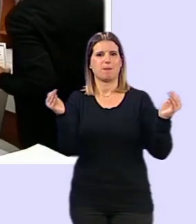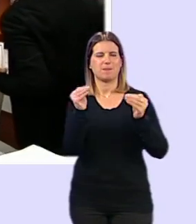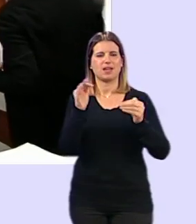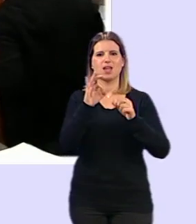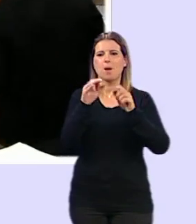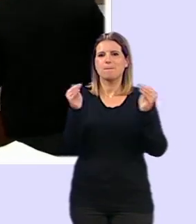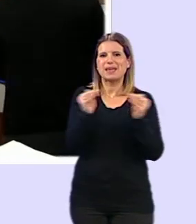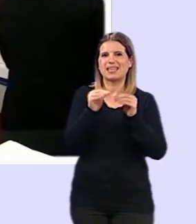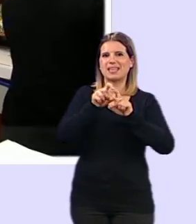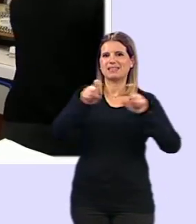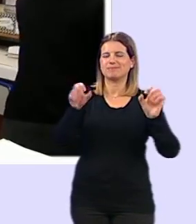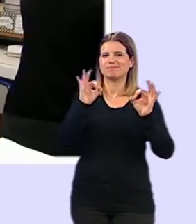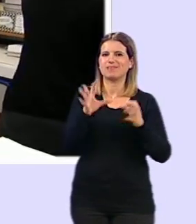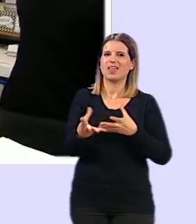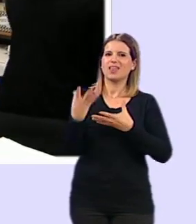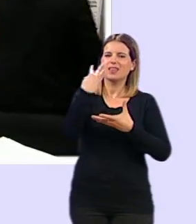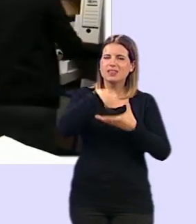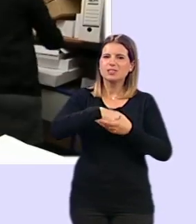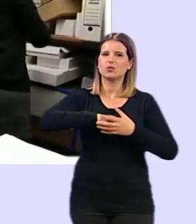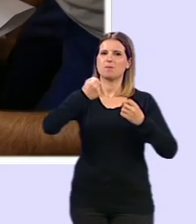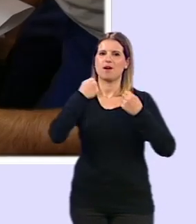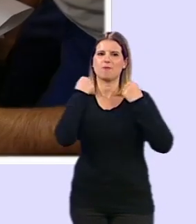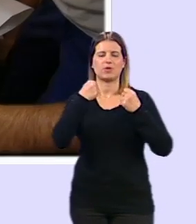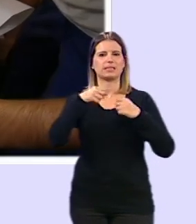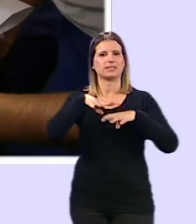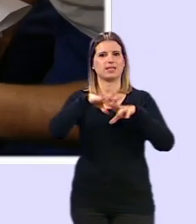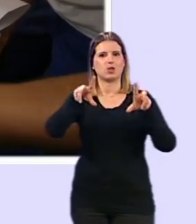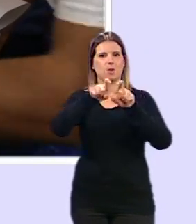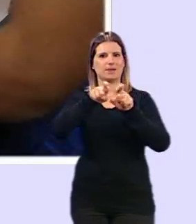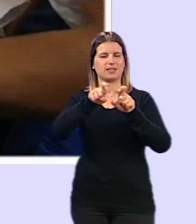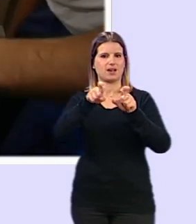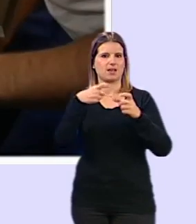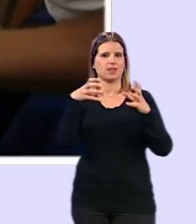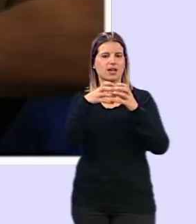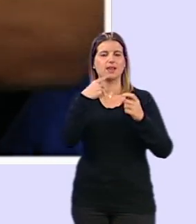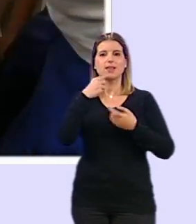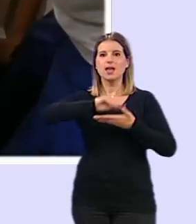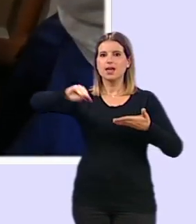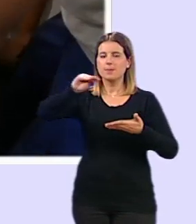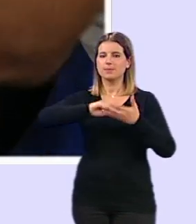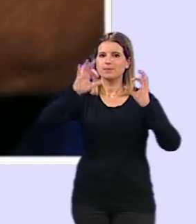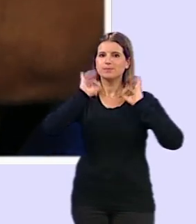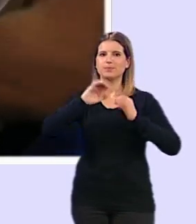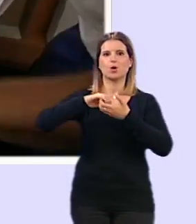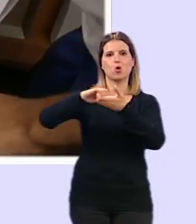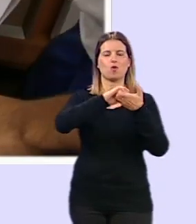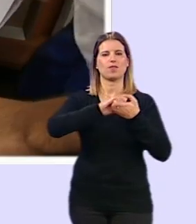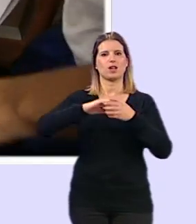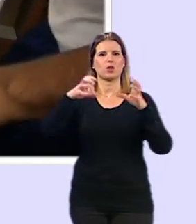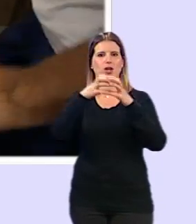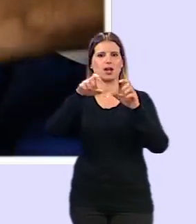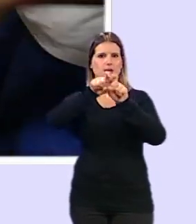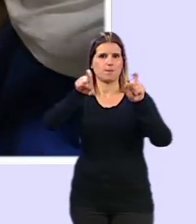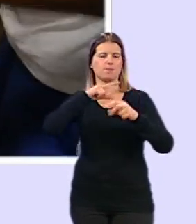que son las que conforman el grueso del tejido empresarial de Granada según ha explicado la secretaria general de la confederación granadina de empresarios